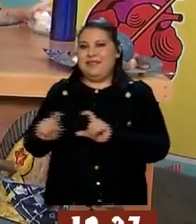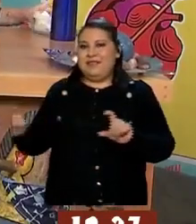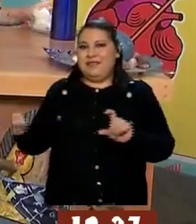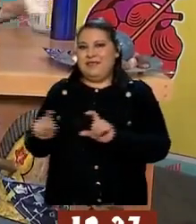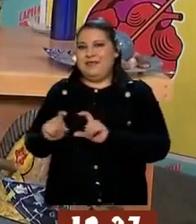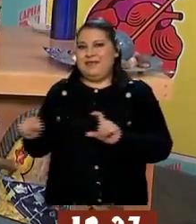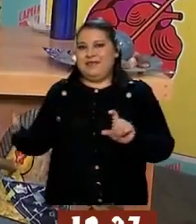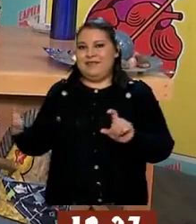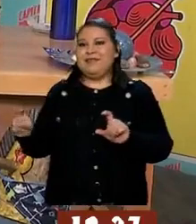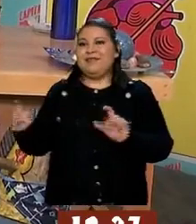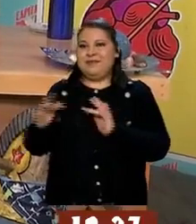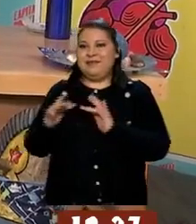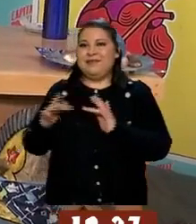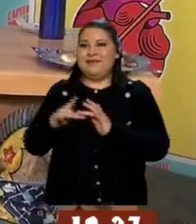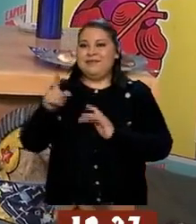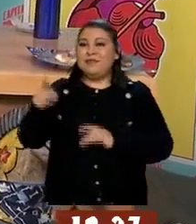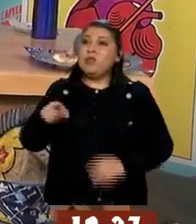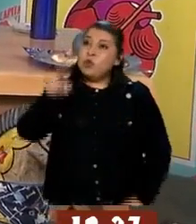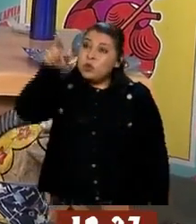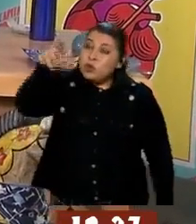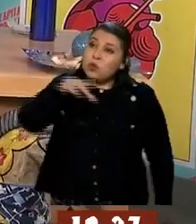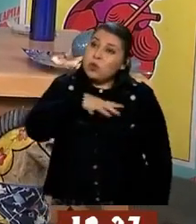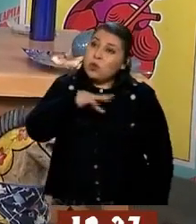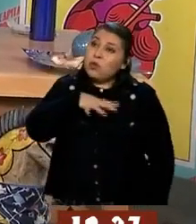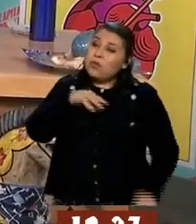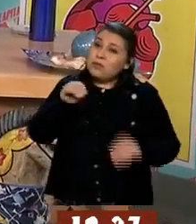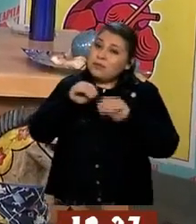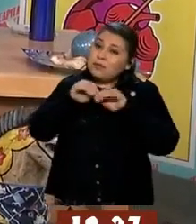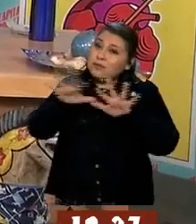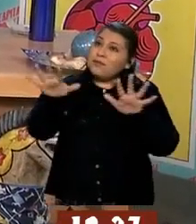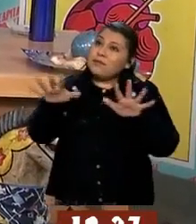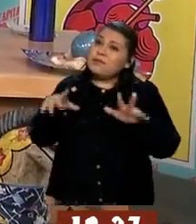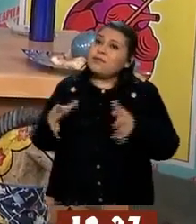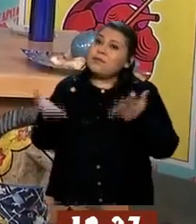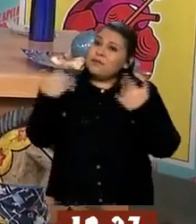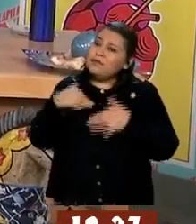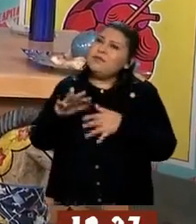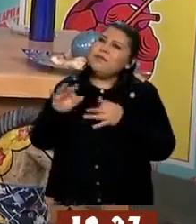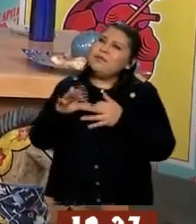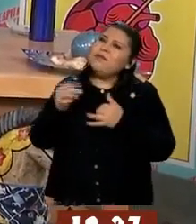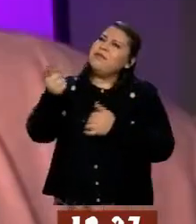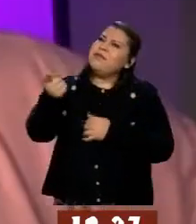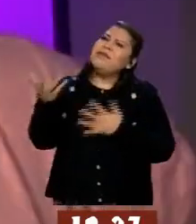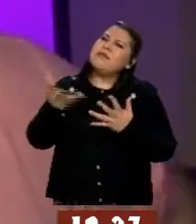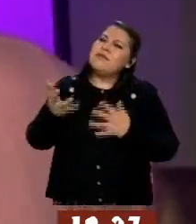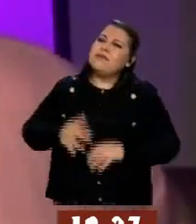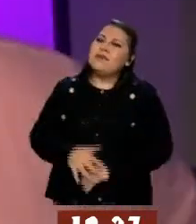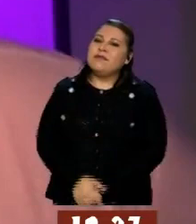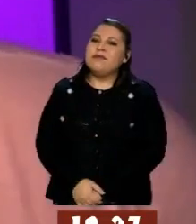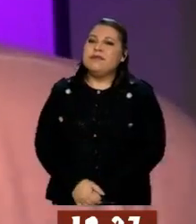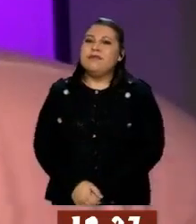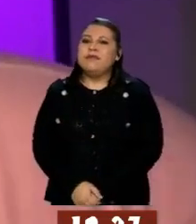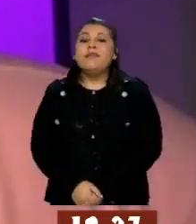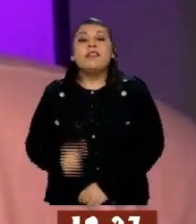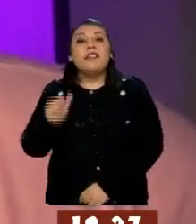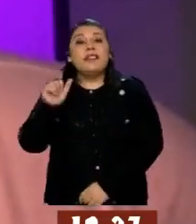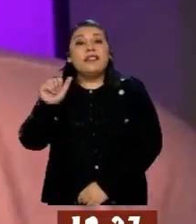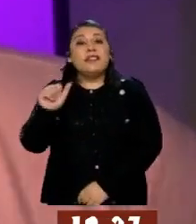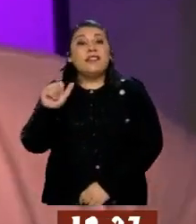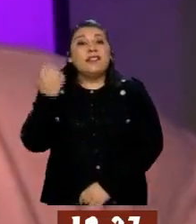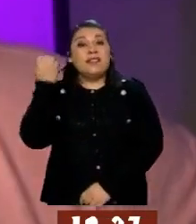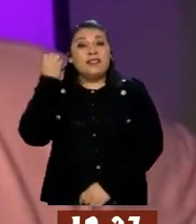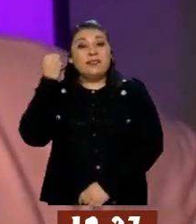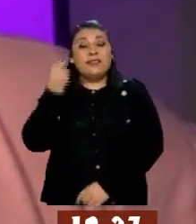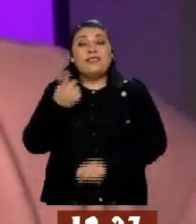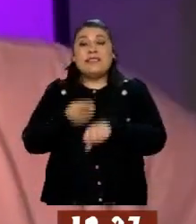Tienes una campaña que queremos también apoyar, mi querido Rafa. me digas, va para Platícanos un poquito, rápido. El día 16 de octubre es el día mundial de